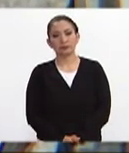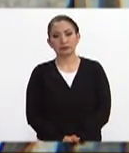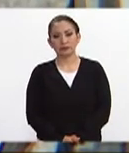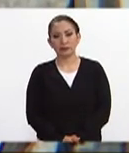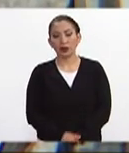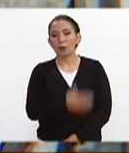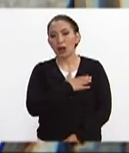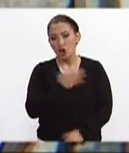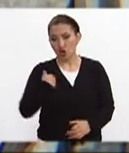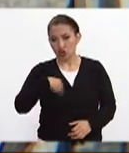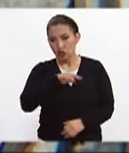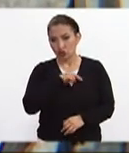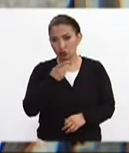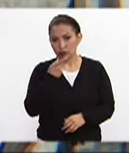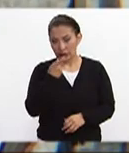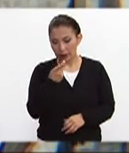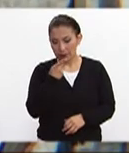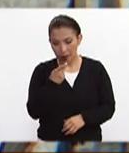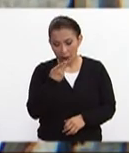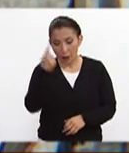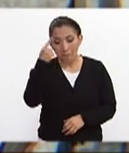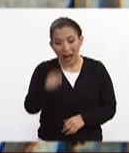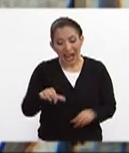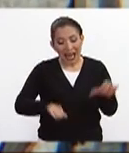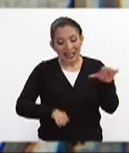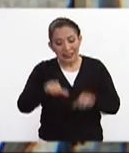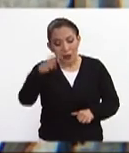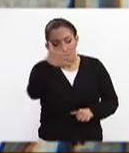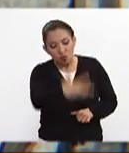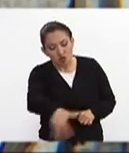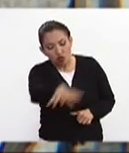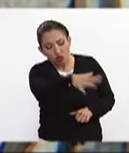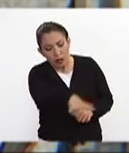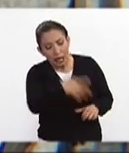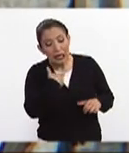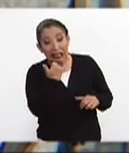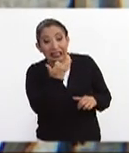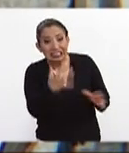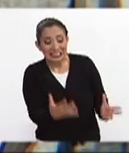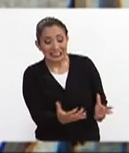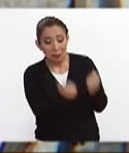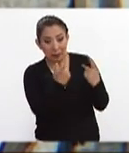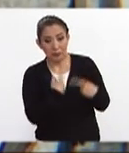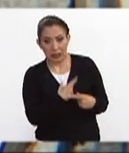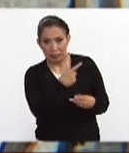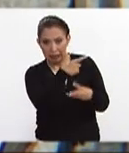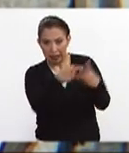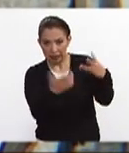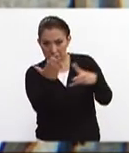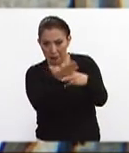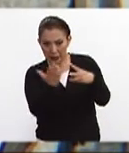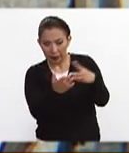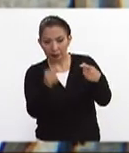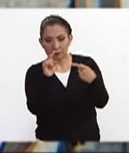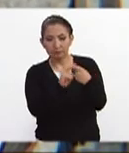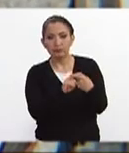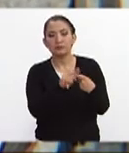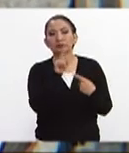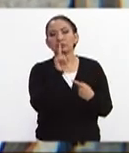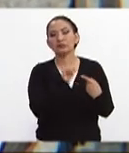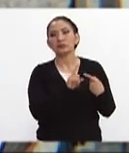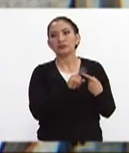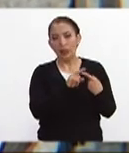en este caso ya estamos hablando de que para las acciones de búsqueda y rescate tenemos tres fases. Una fase es